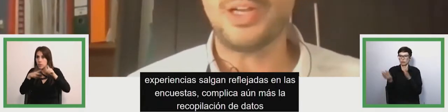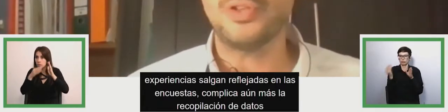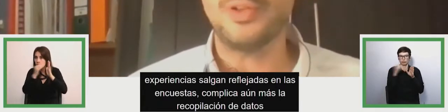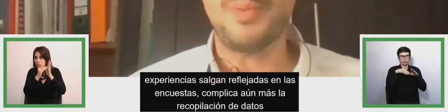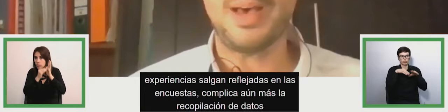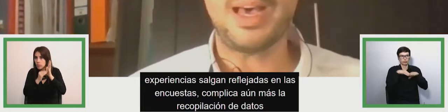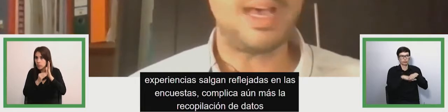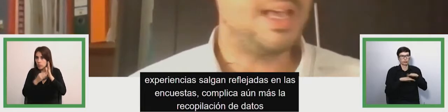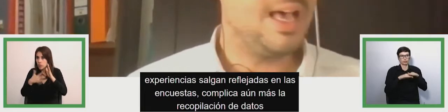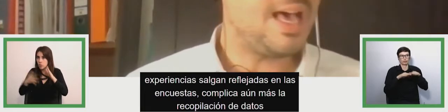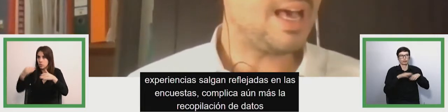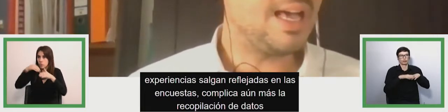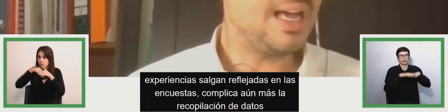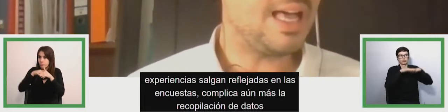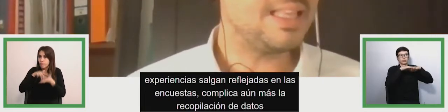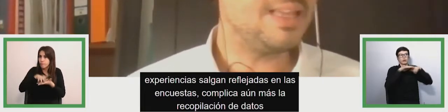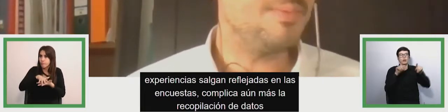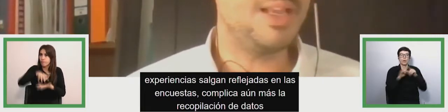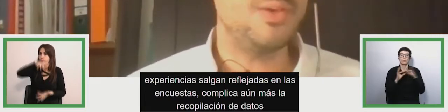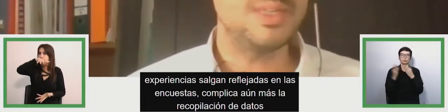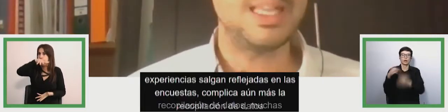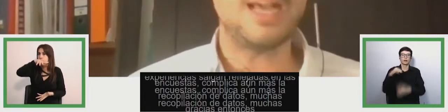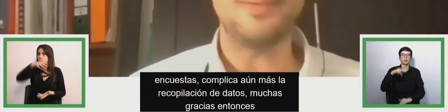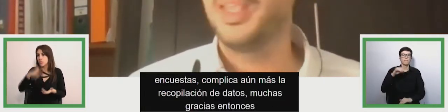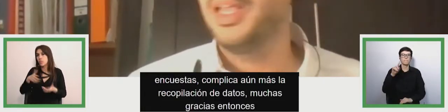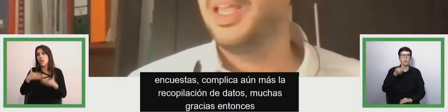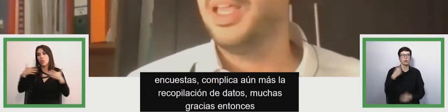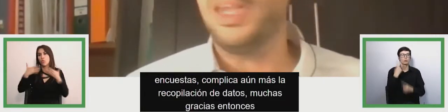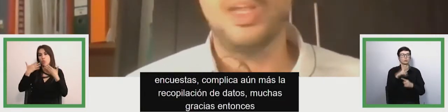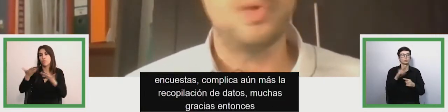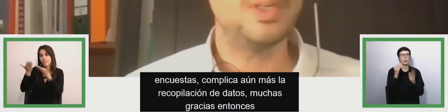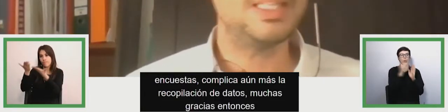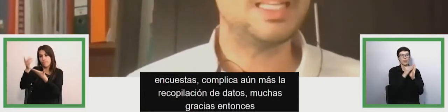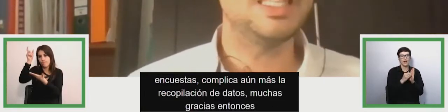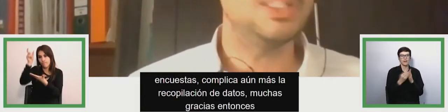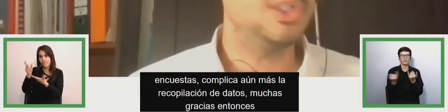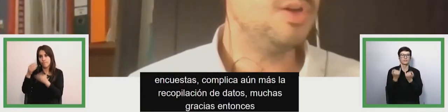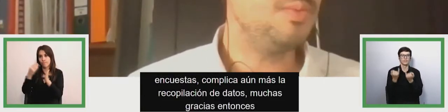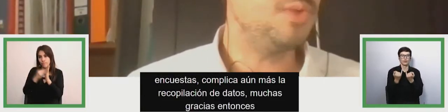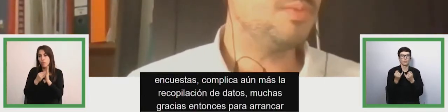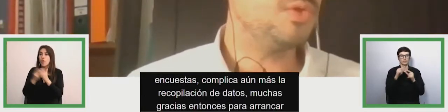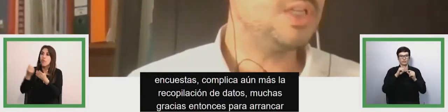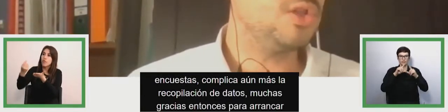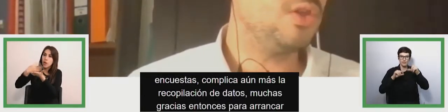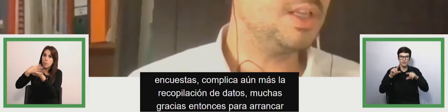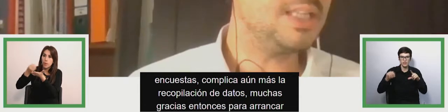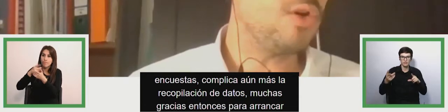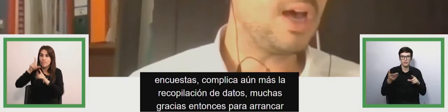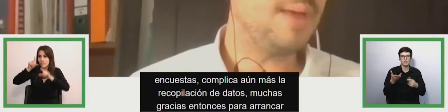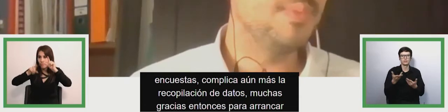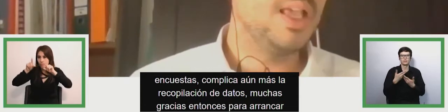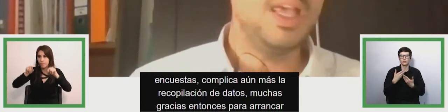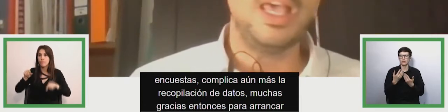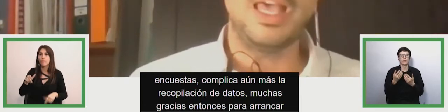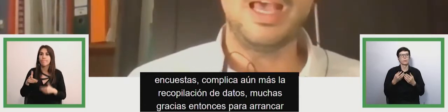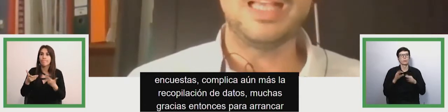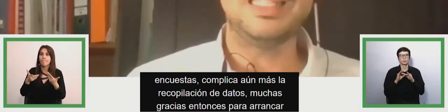entonces, manos, para arrancar también nuestra sesión. Podemos, entonces, ahora